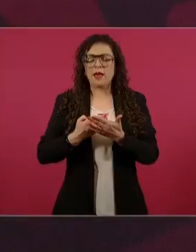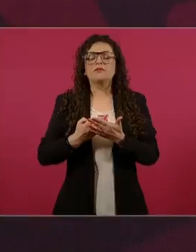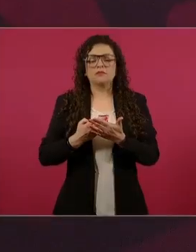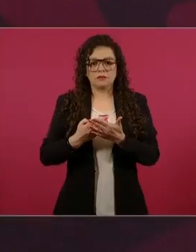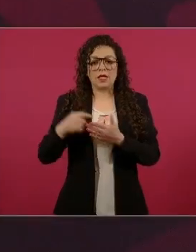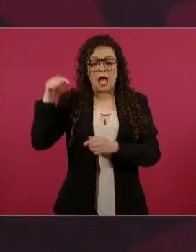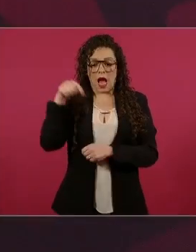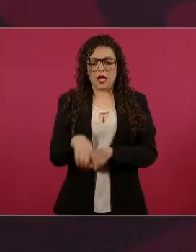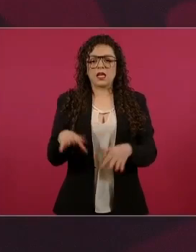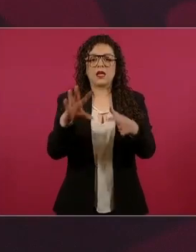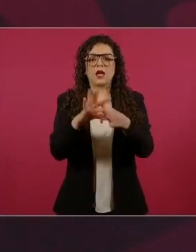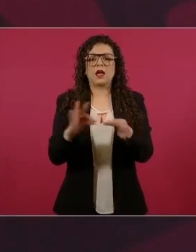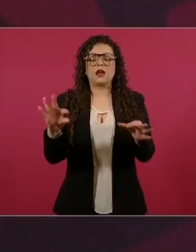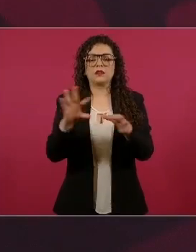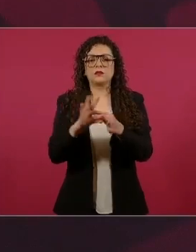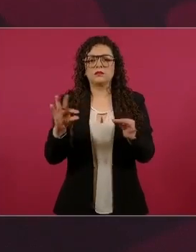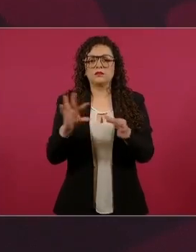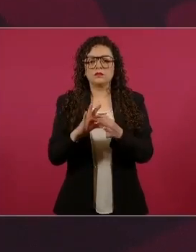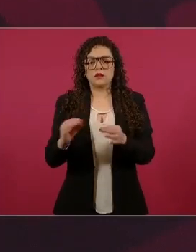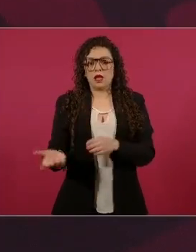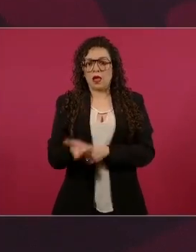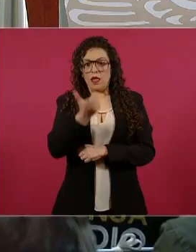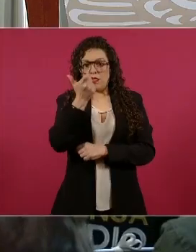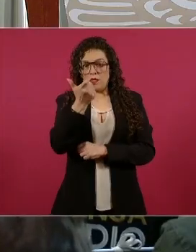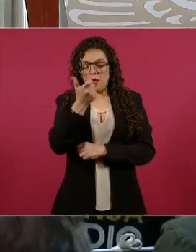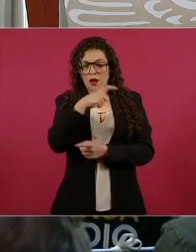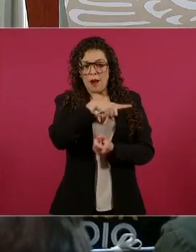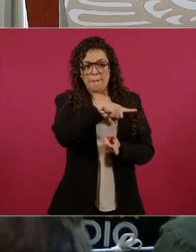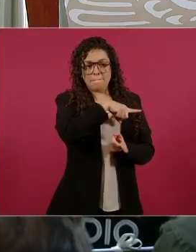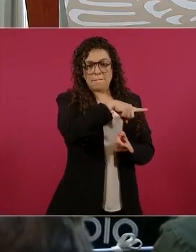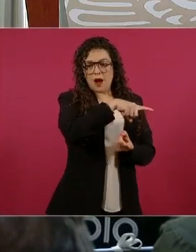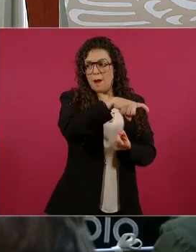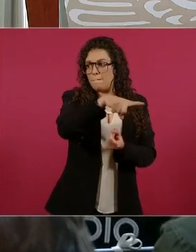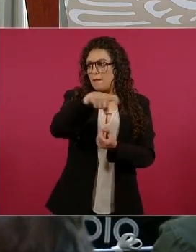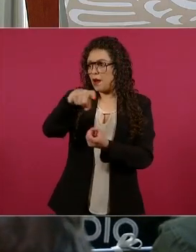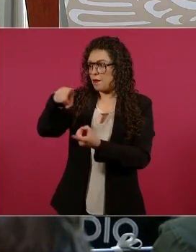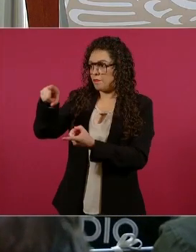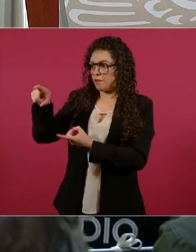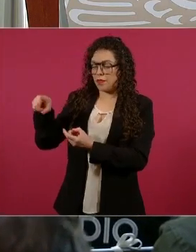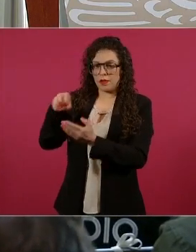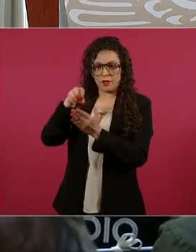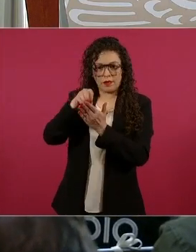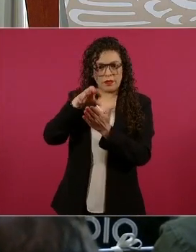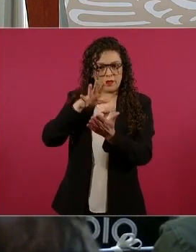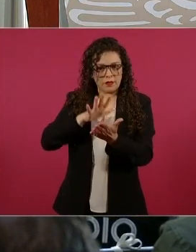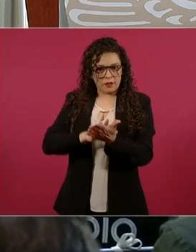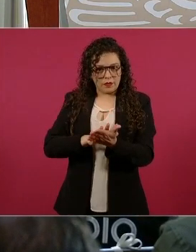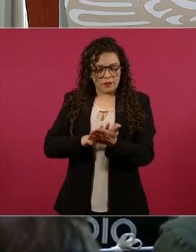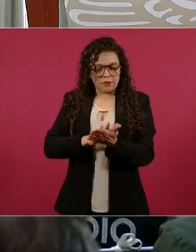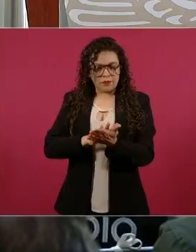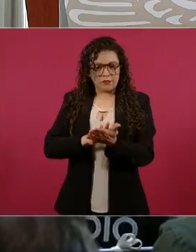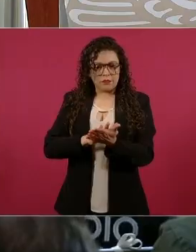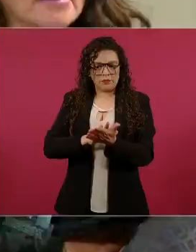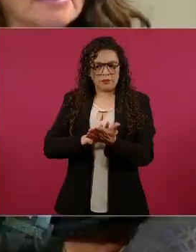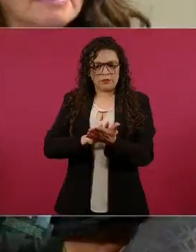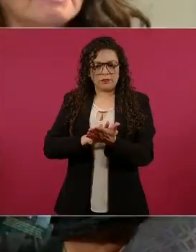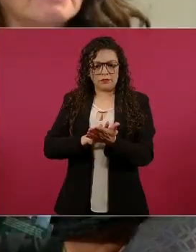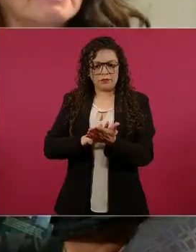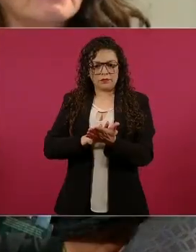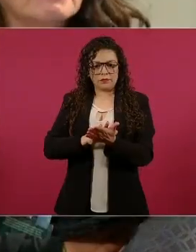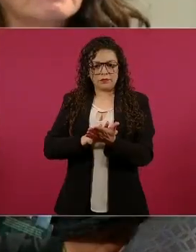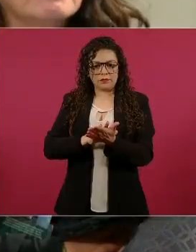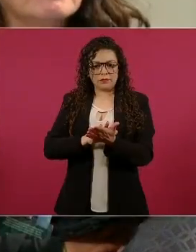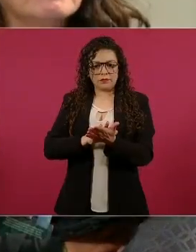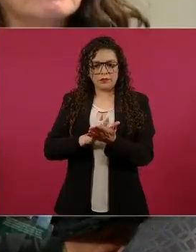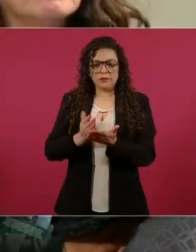pública. ¿Quieren saber cómo está la recaudación? ¿Cuánto había ayer en